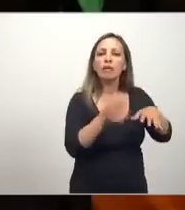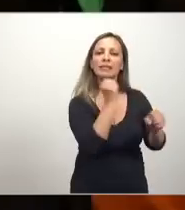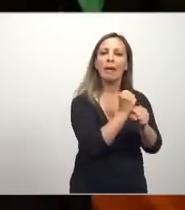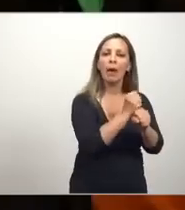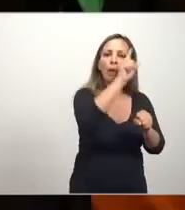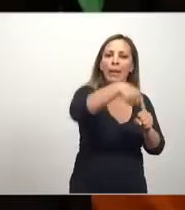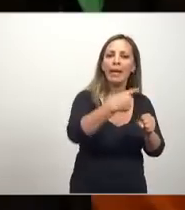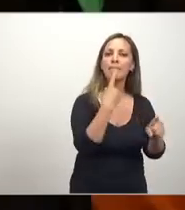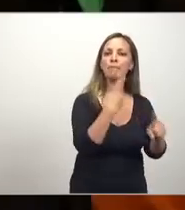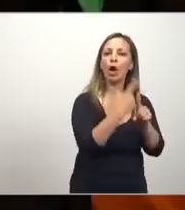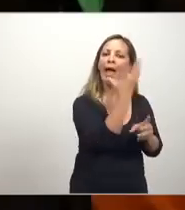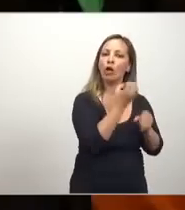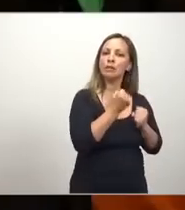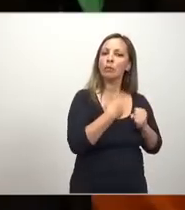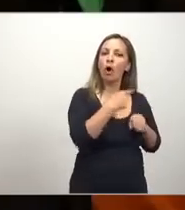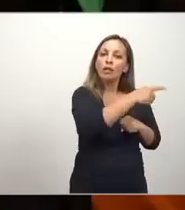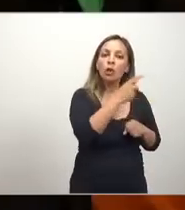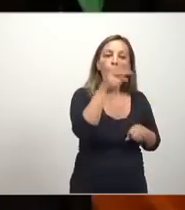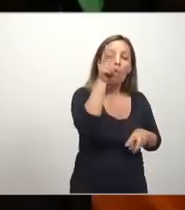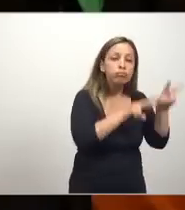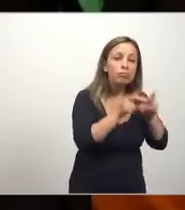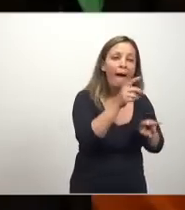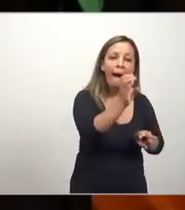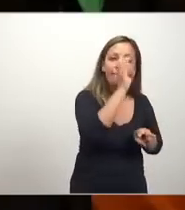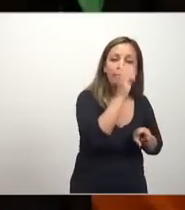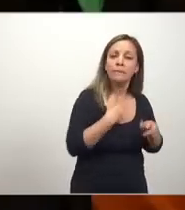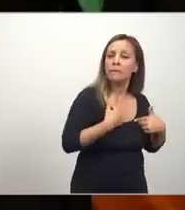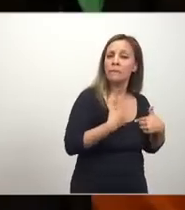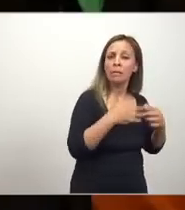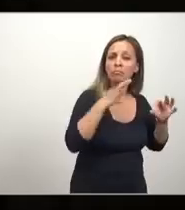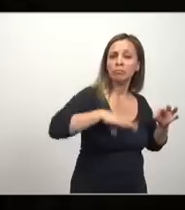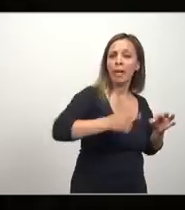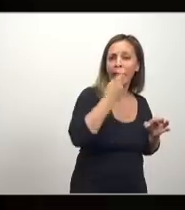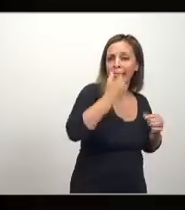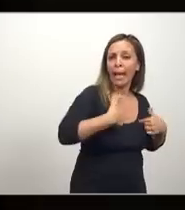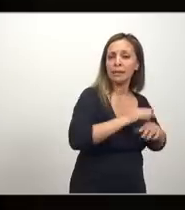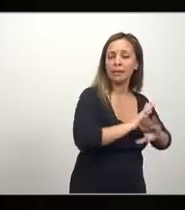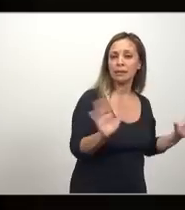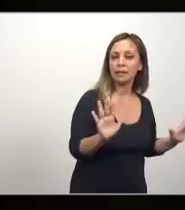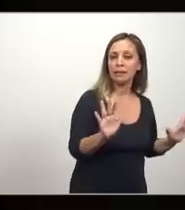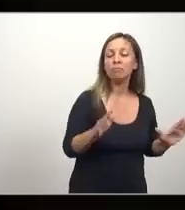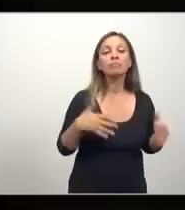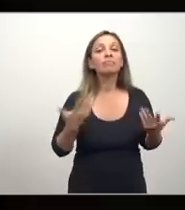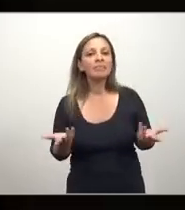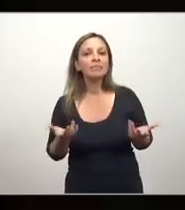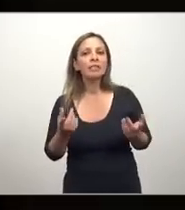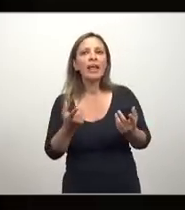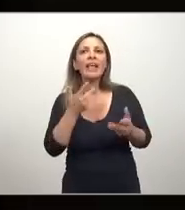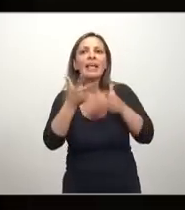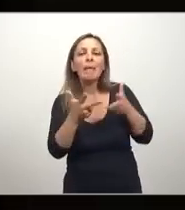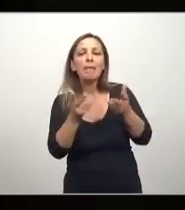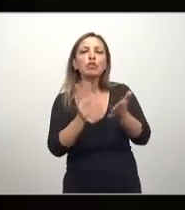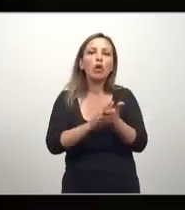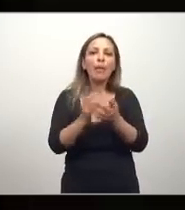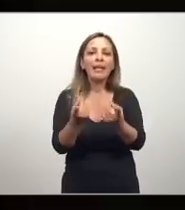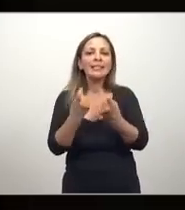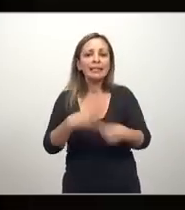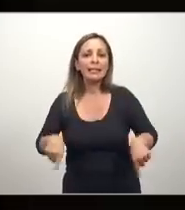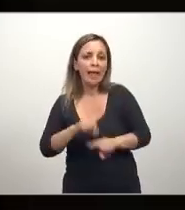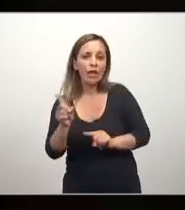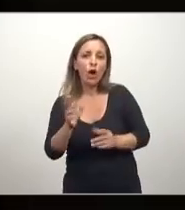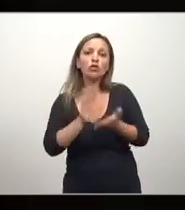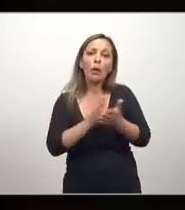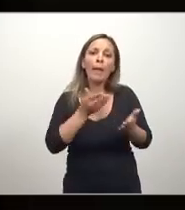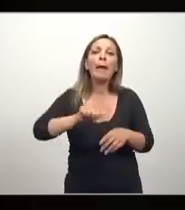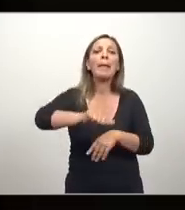No nos diríamos a su humanidad sino a su propio interés, y jamás les hablamos de nuestras necesidades sino de sus ventajas. Y de este